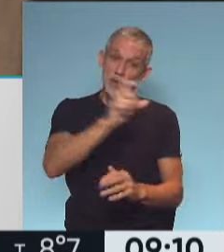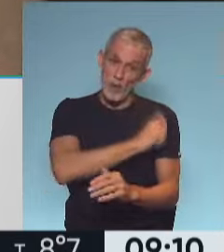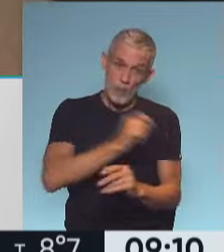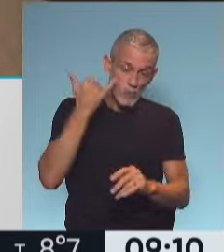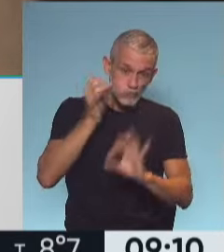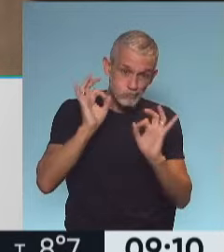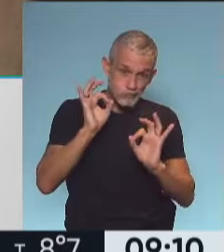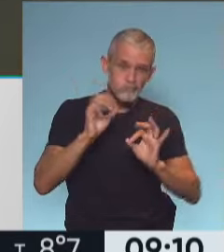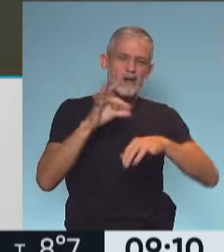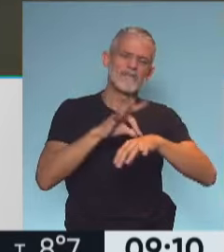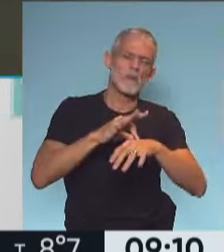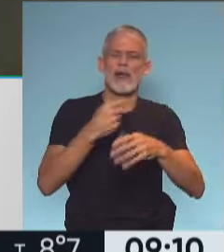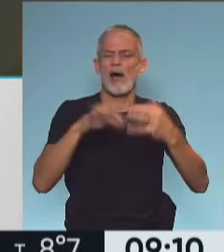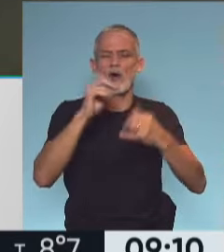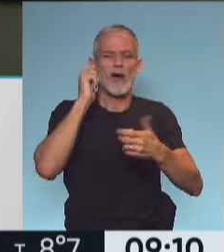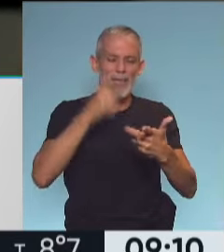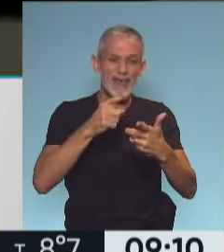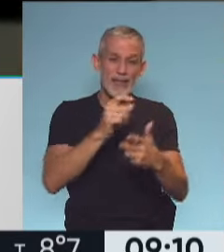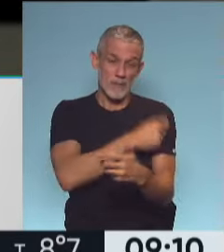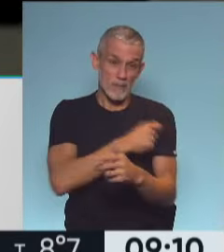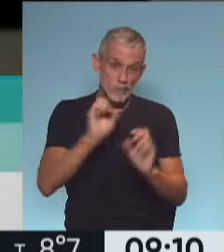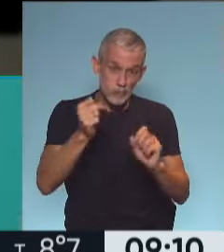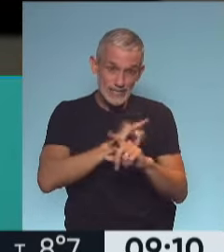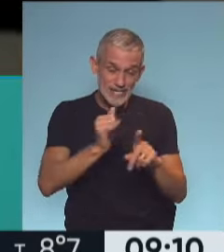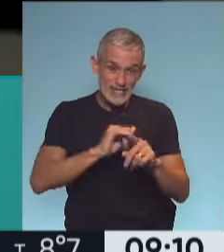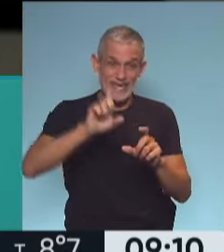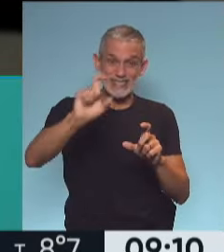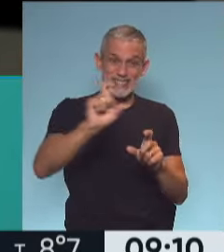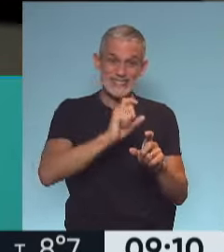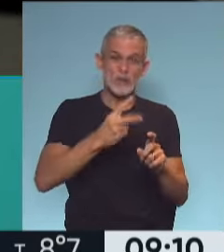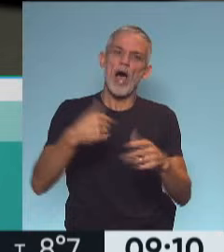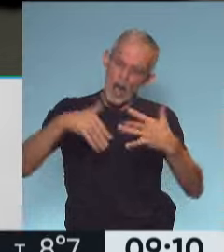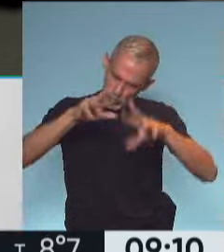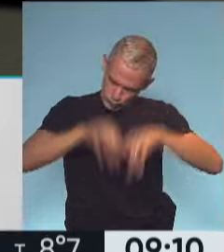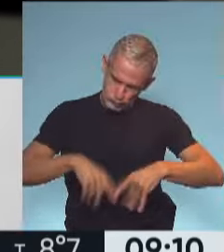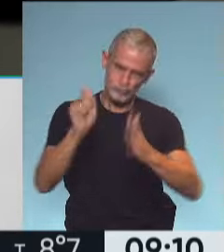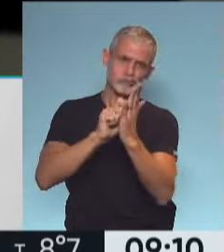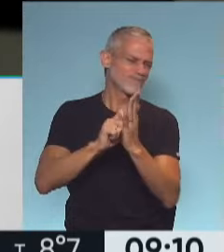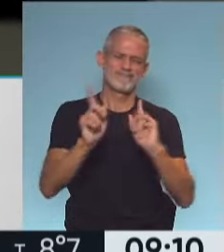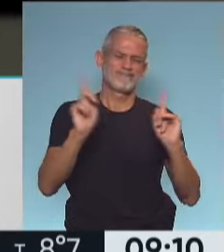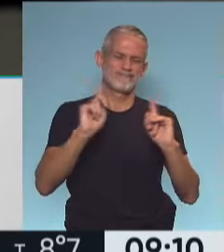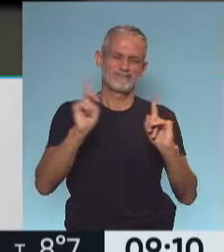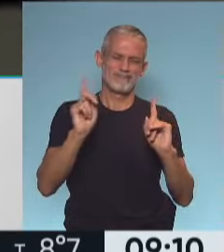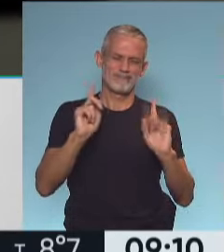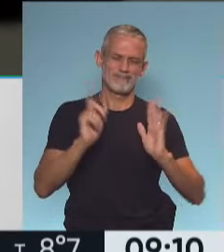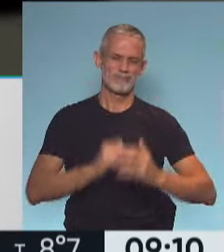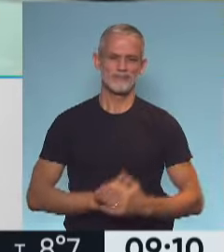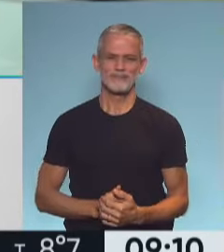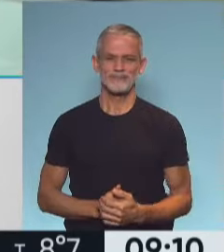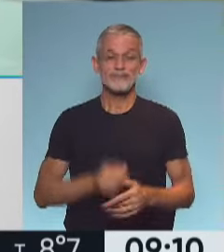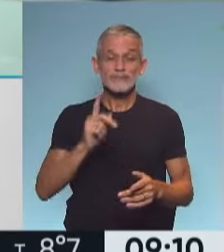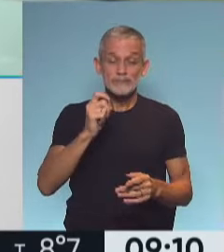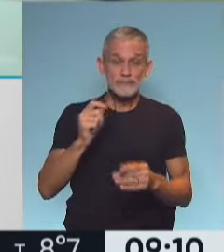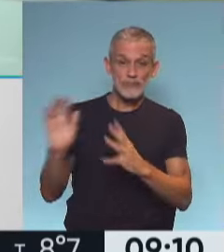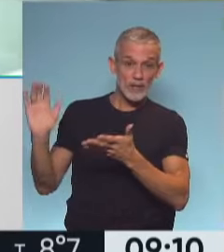con una patología de base y ya se vacunó y no le llegó a la segunda dosis, no es que tiene que arreglar la aplicación. Pero donde